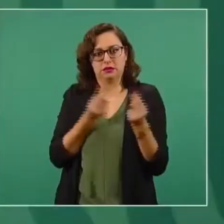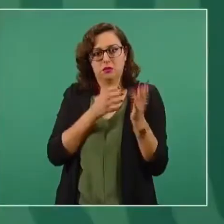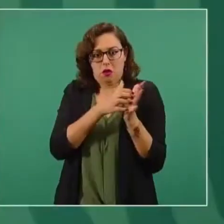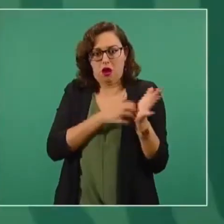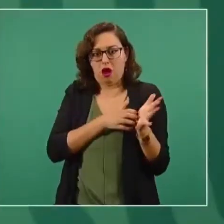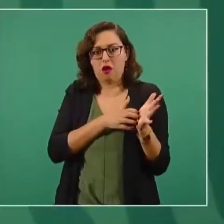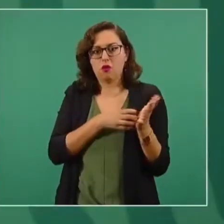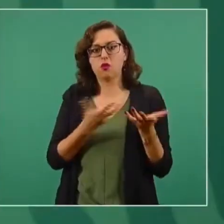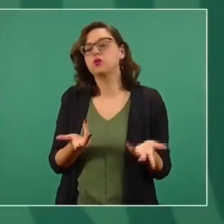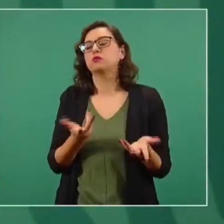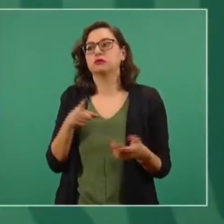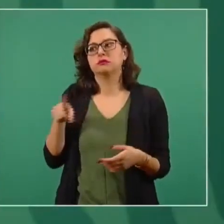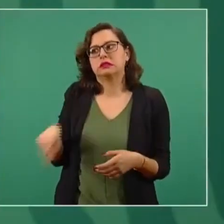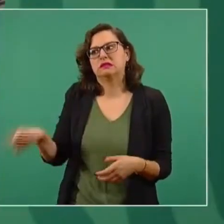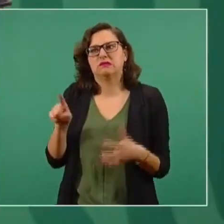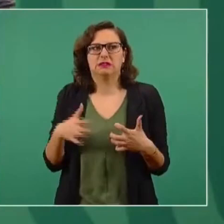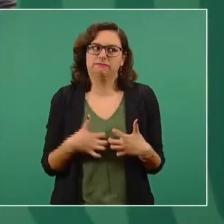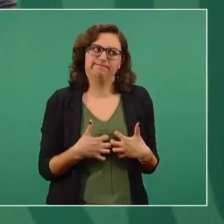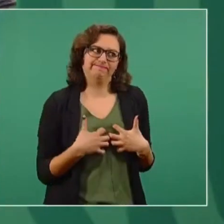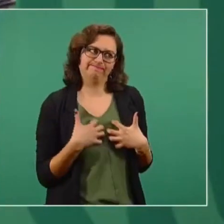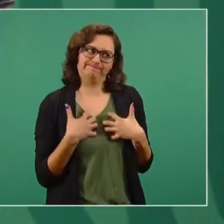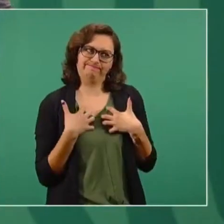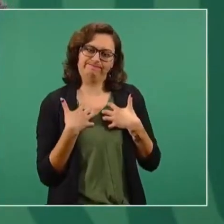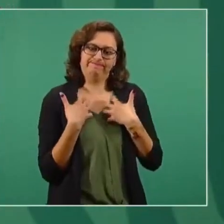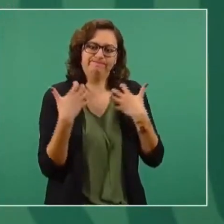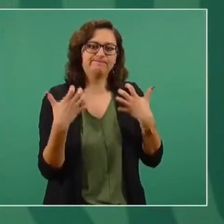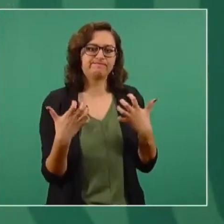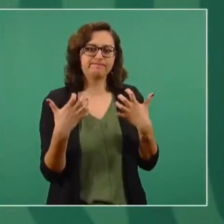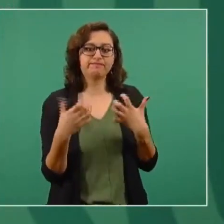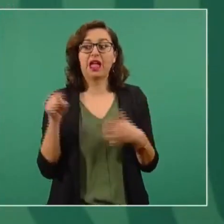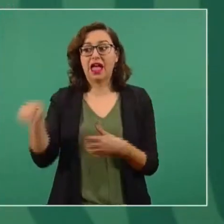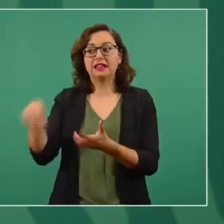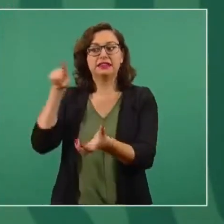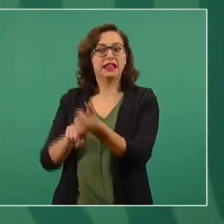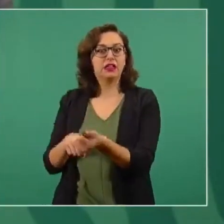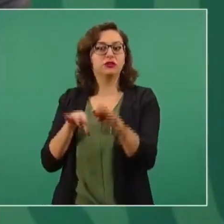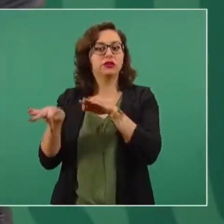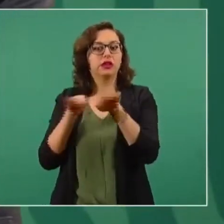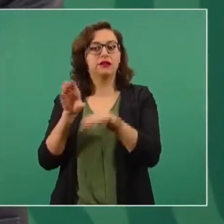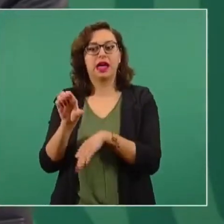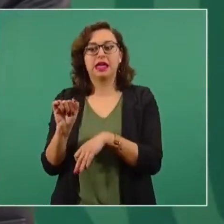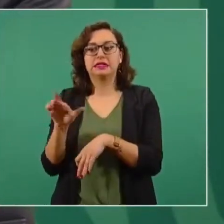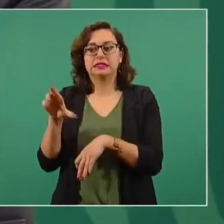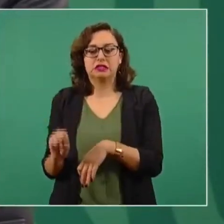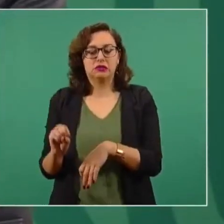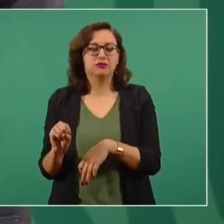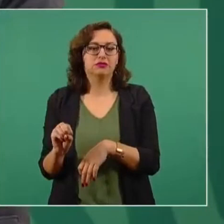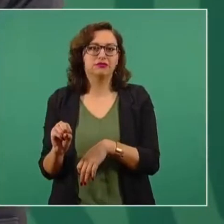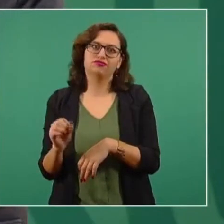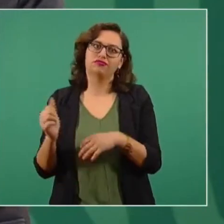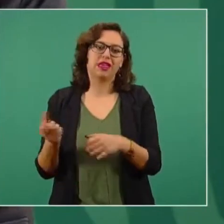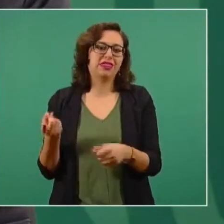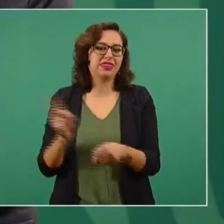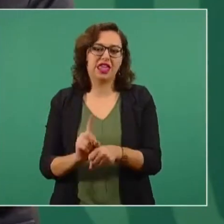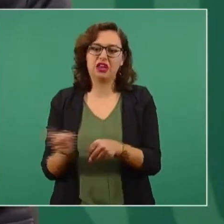Pues entiendo que por eso es el enojo y como está Ciro ahí, pues